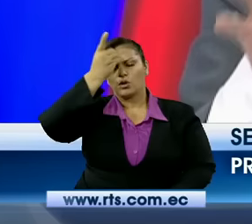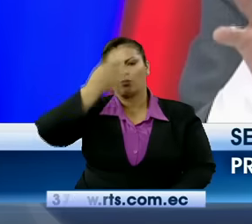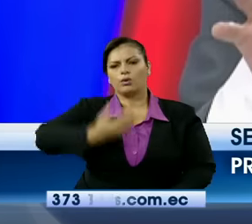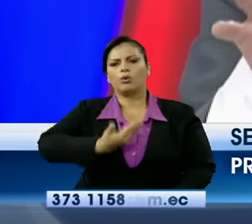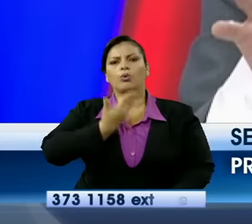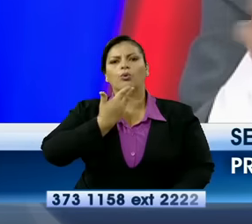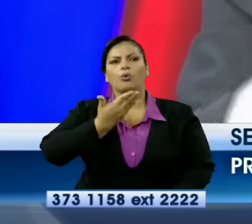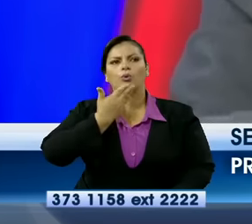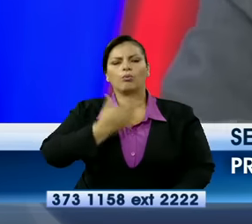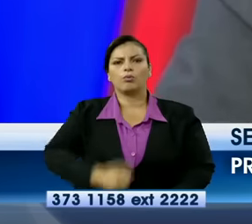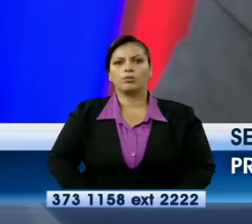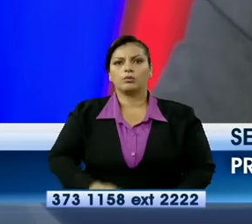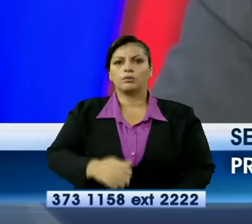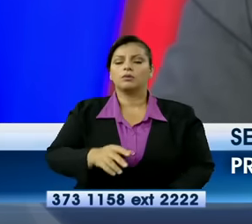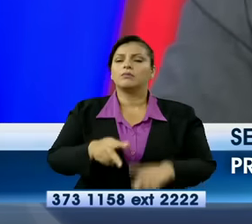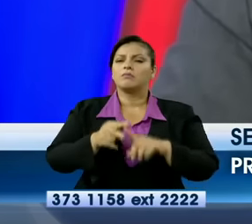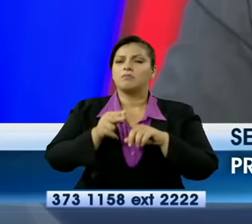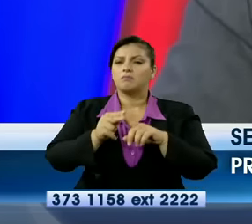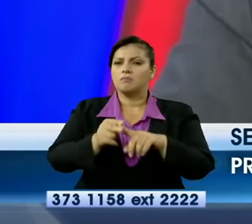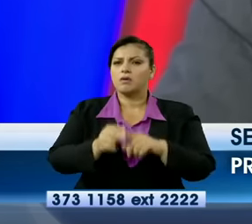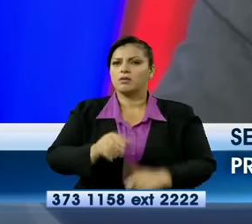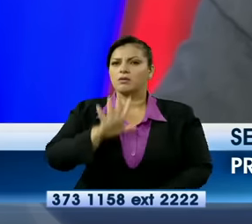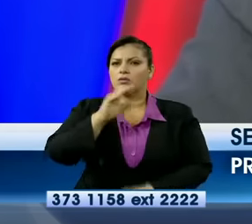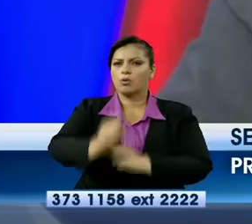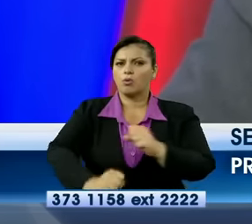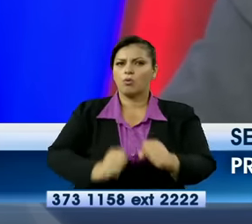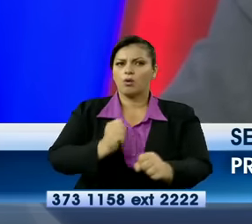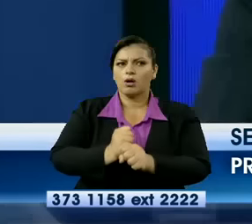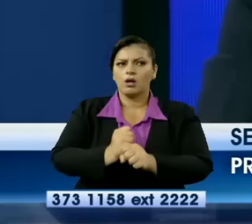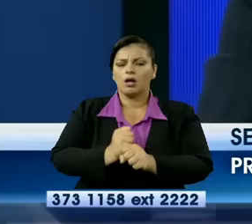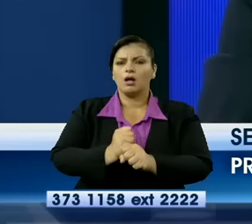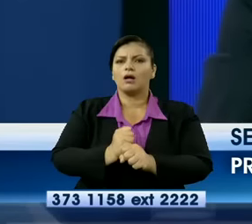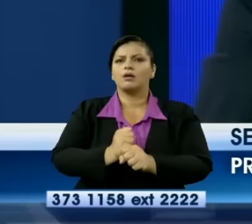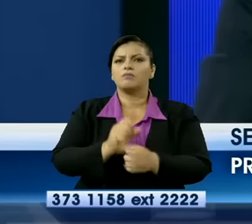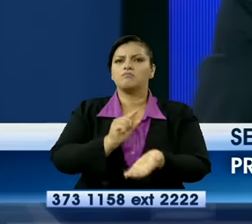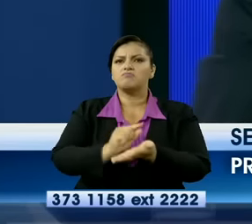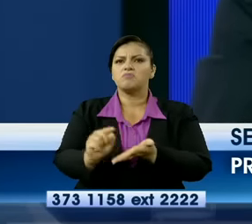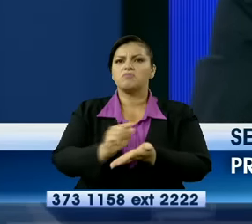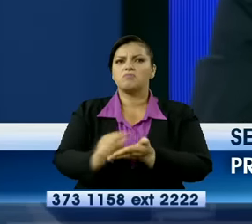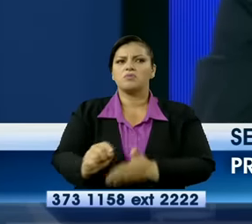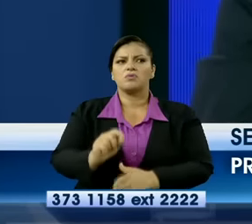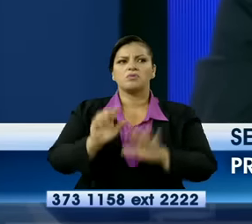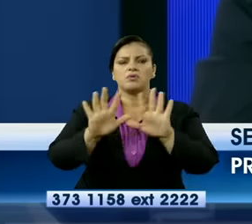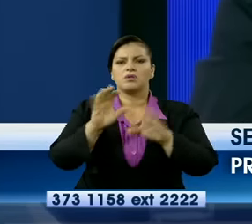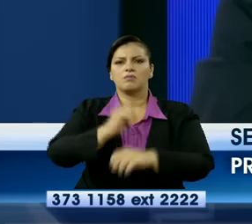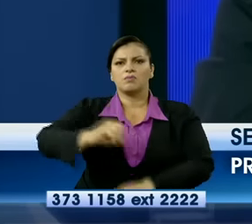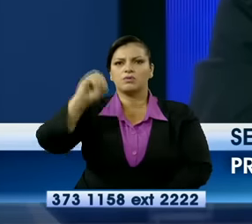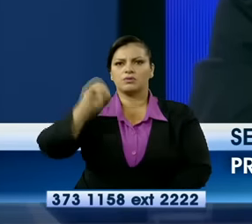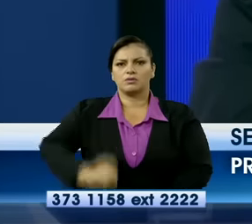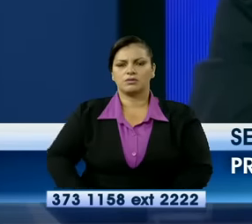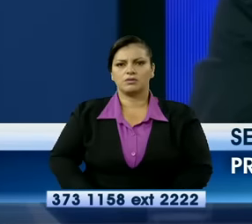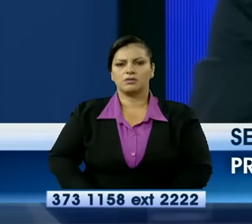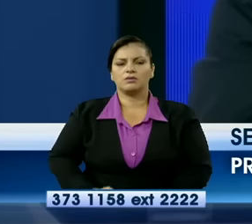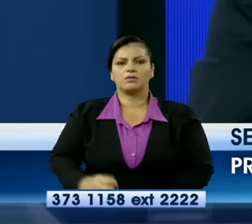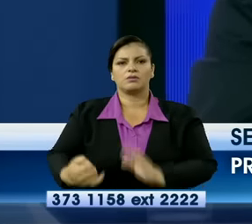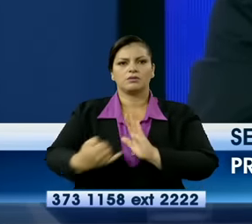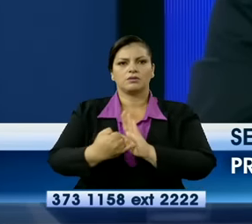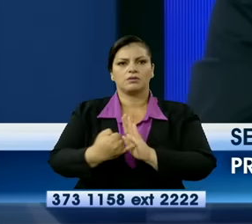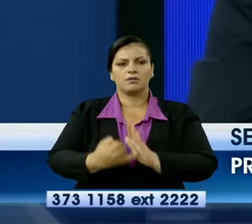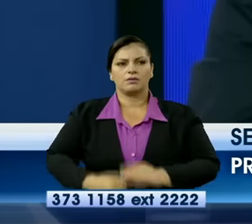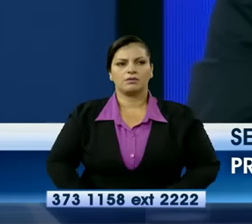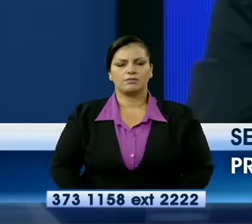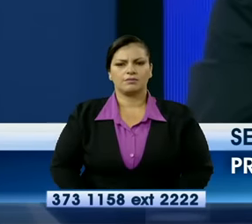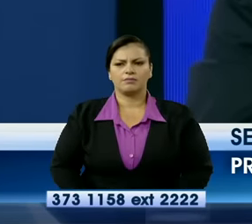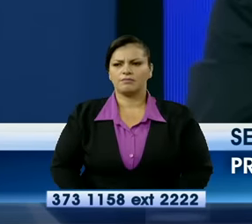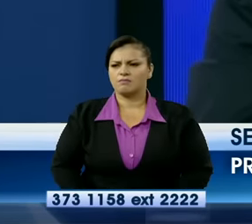% interés. Esto se lo digo al amigo que está aquí a mi izquierda. No voy a contestar las injurias ni las mentiras. No me